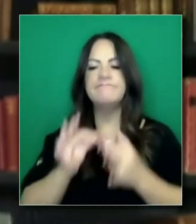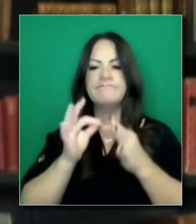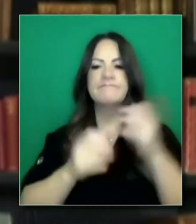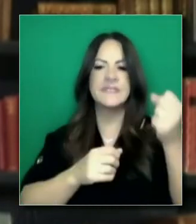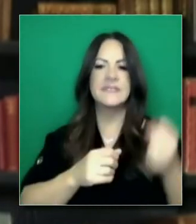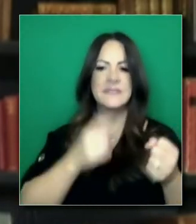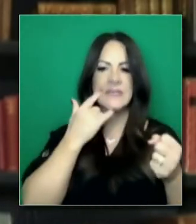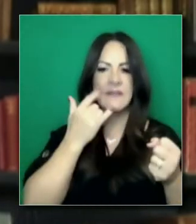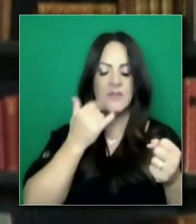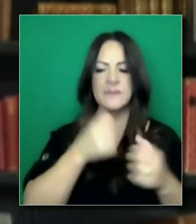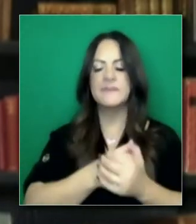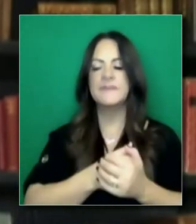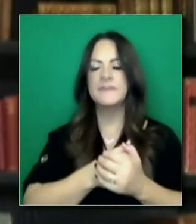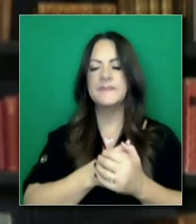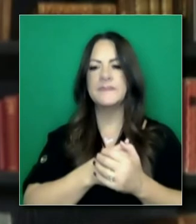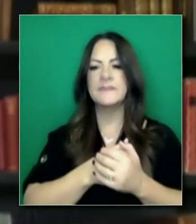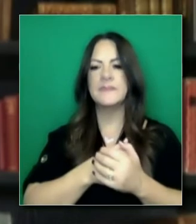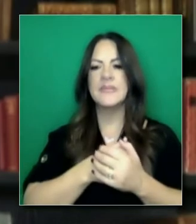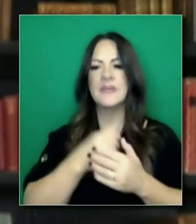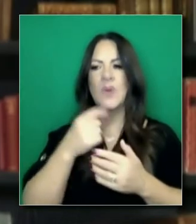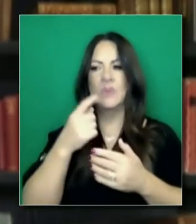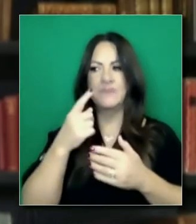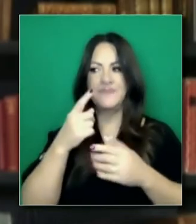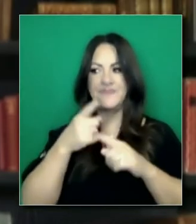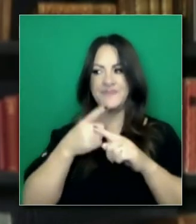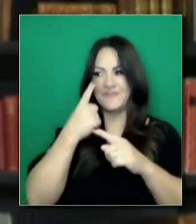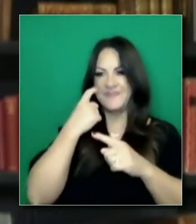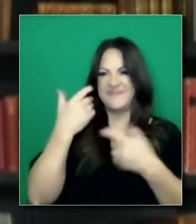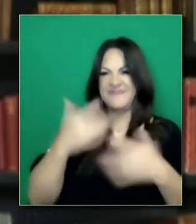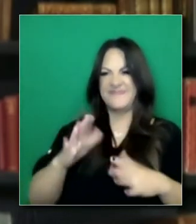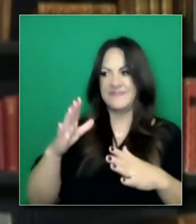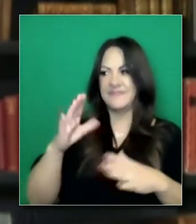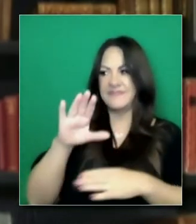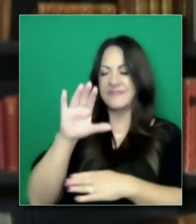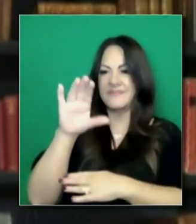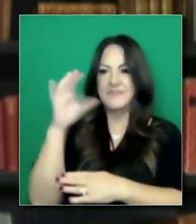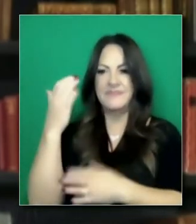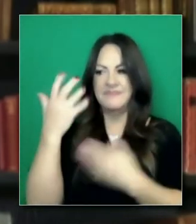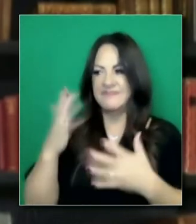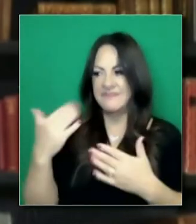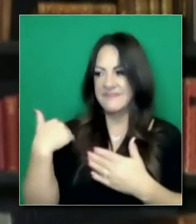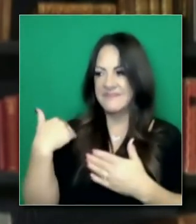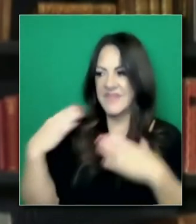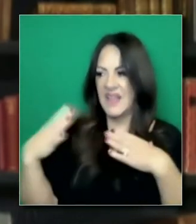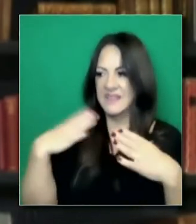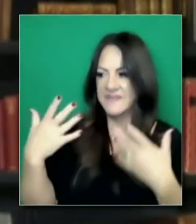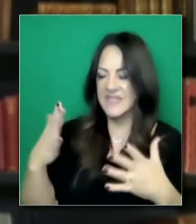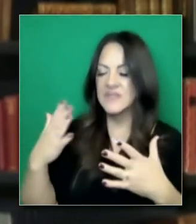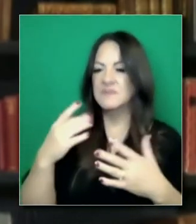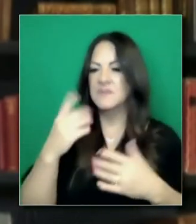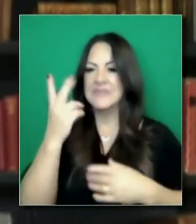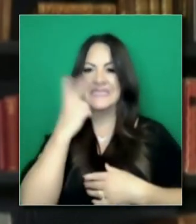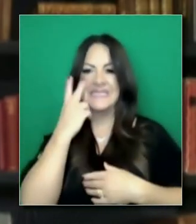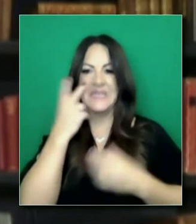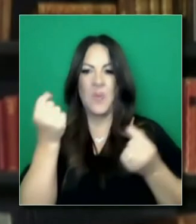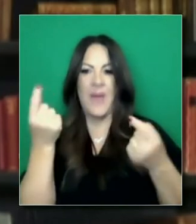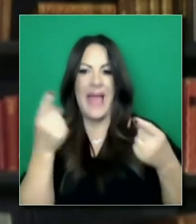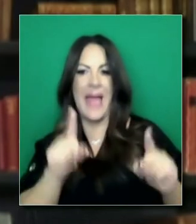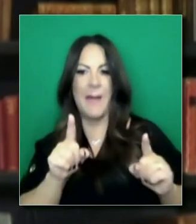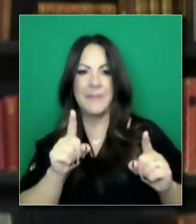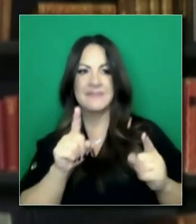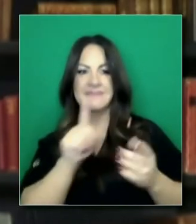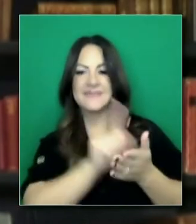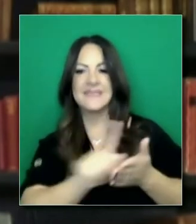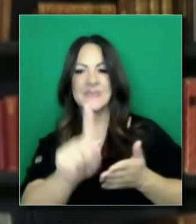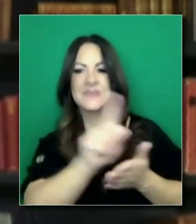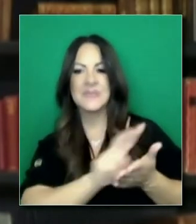en general estamos sintiendo en dos semanas, estaremos sintiendo en 10, 14, 18 días a partir de hoy. Veremos que